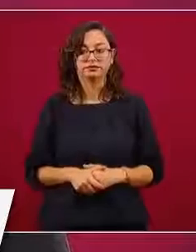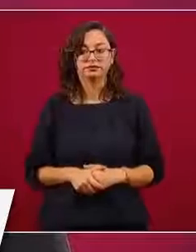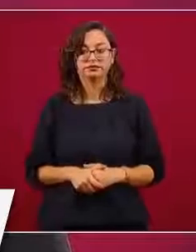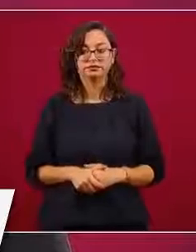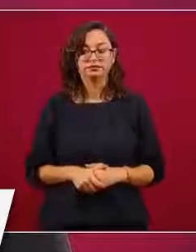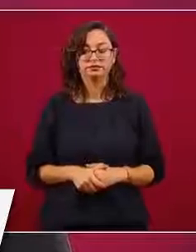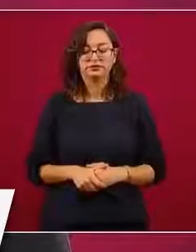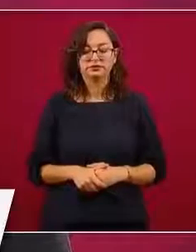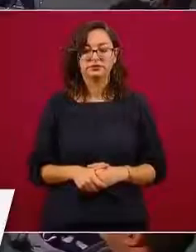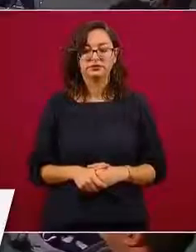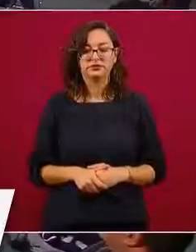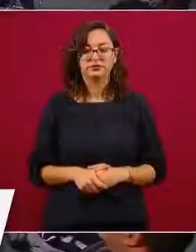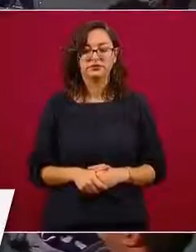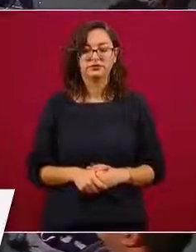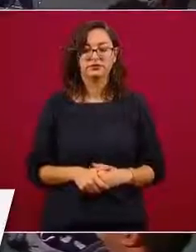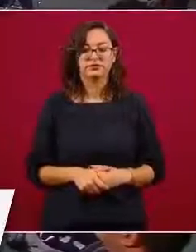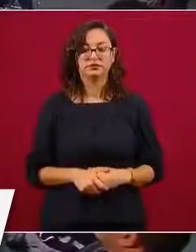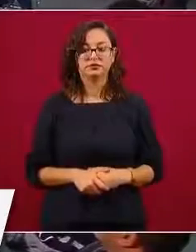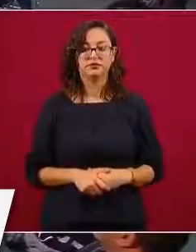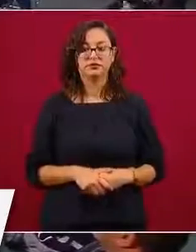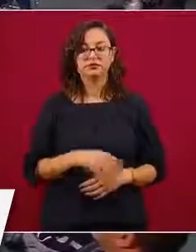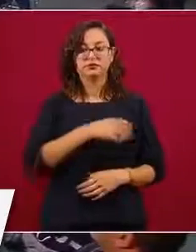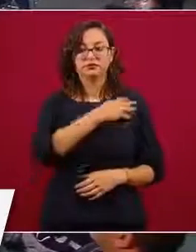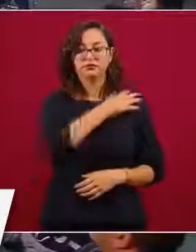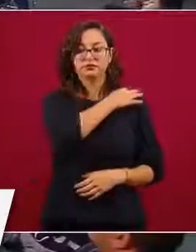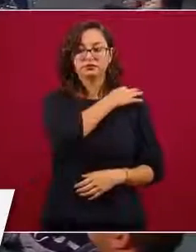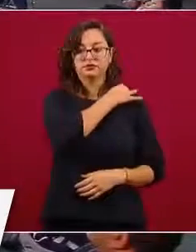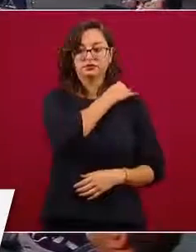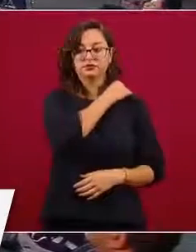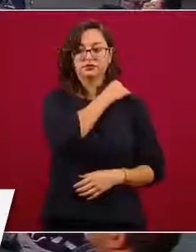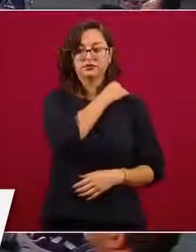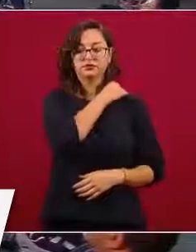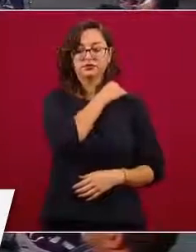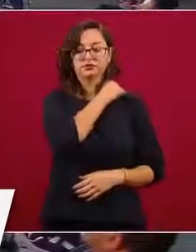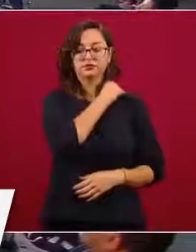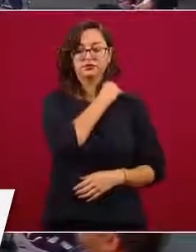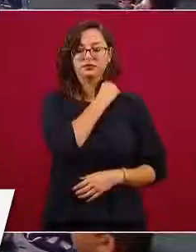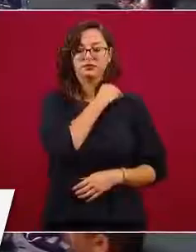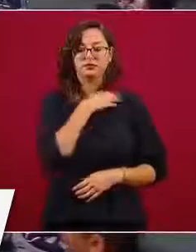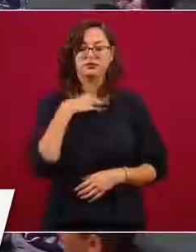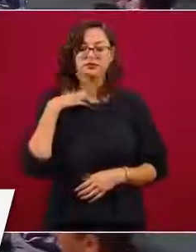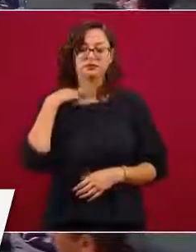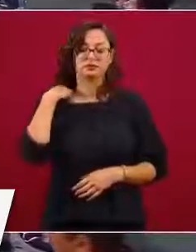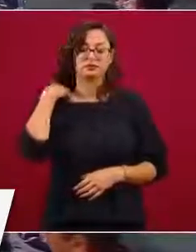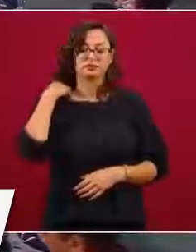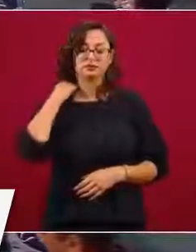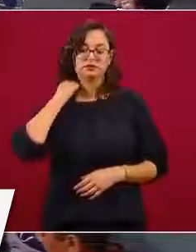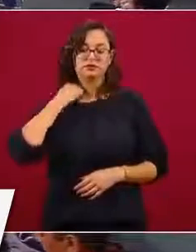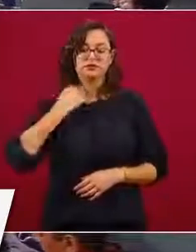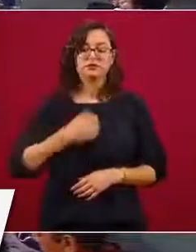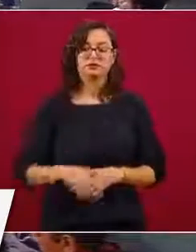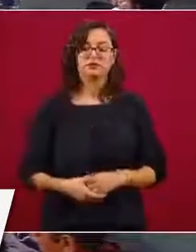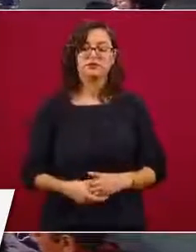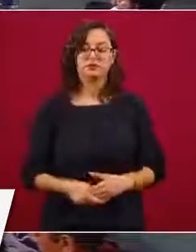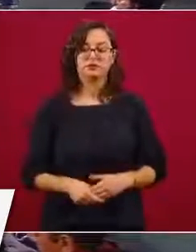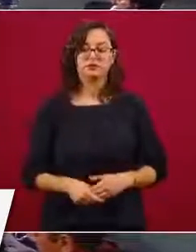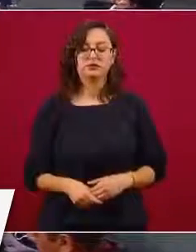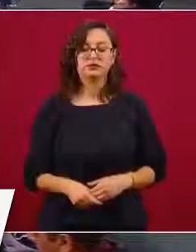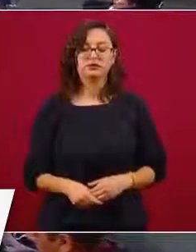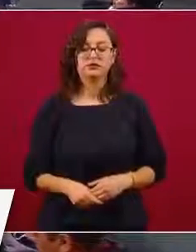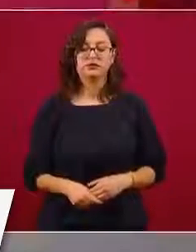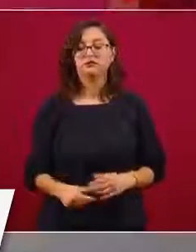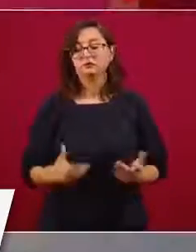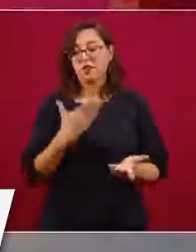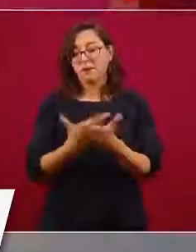¿Ya están aprovechando algunas vacunas por el COVID, señor? ¿Ese sería una autoridad? Ese es un planteamiento para eso,